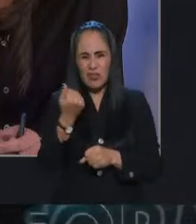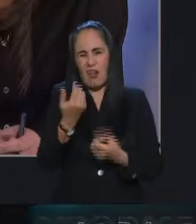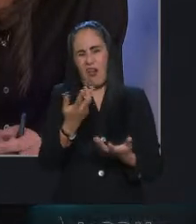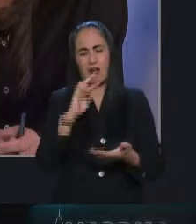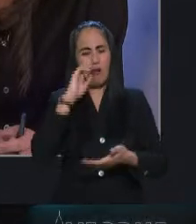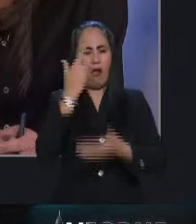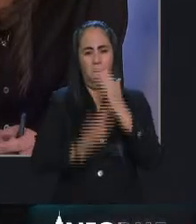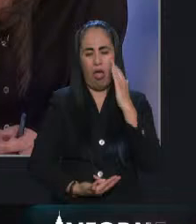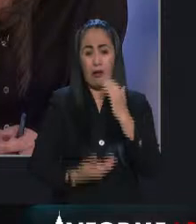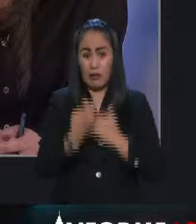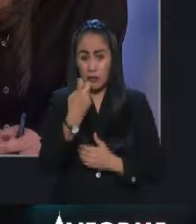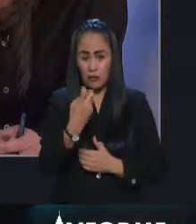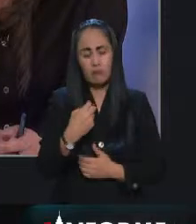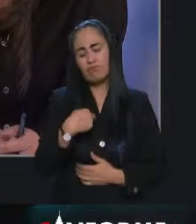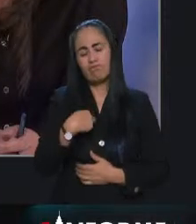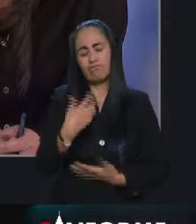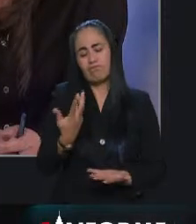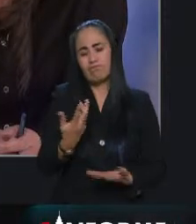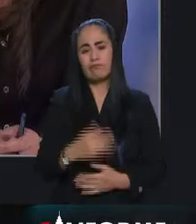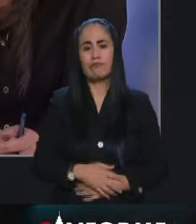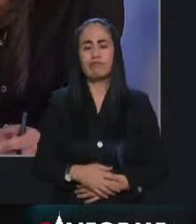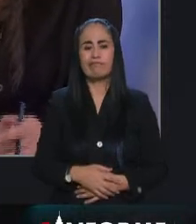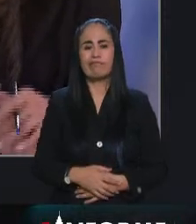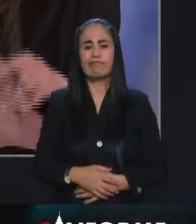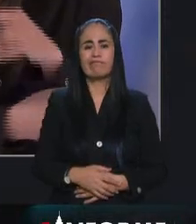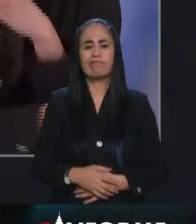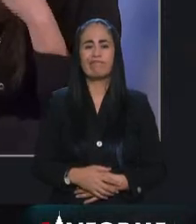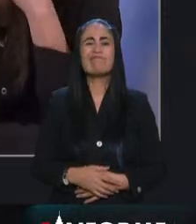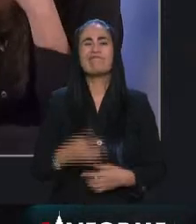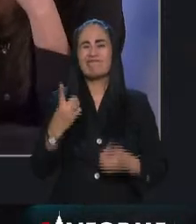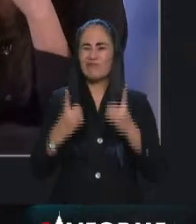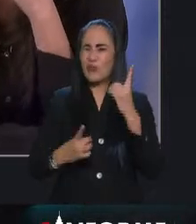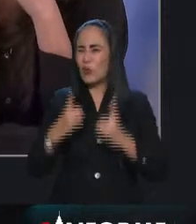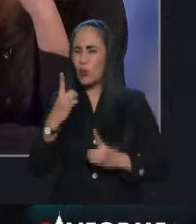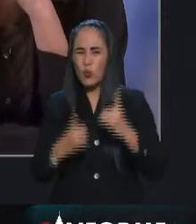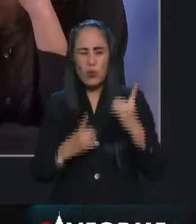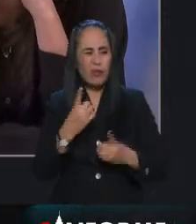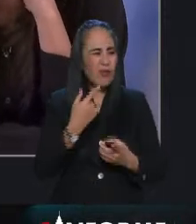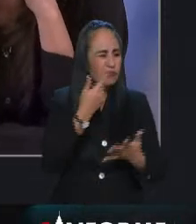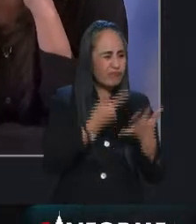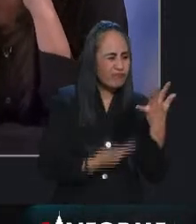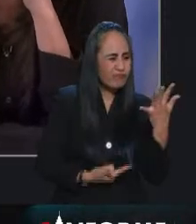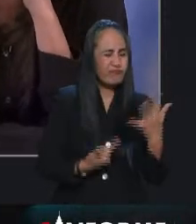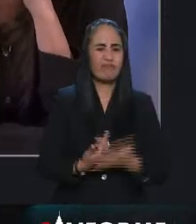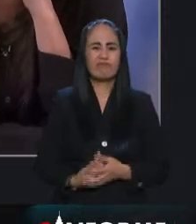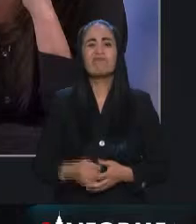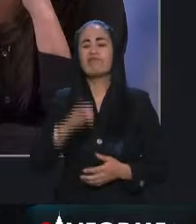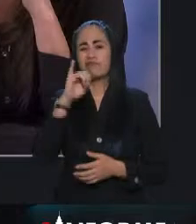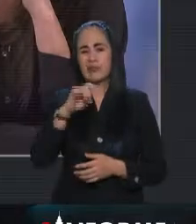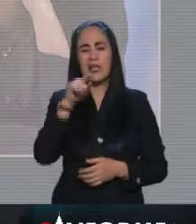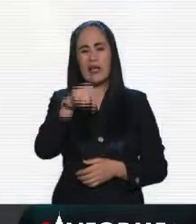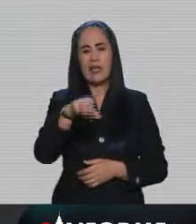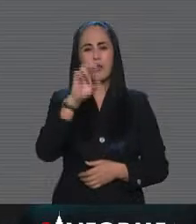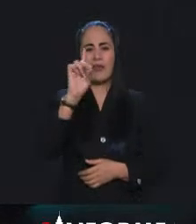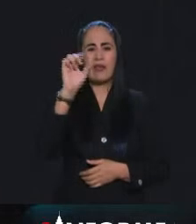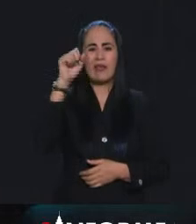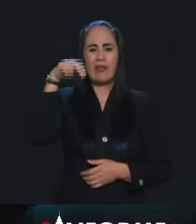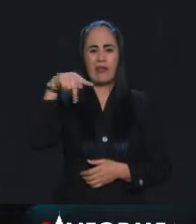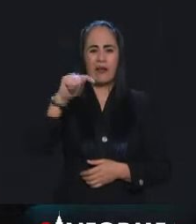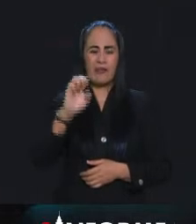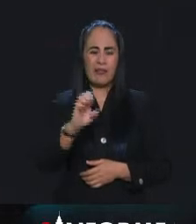hay como que muchas cosas ahí en el aire que están muy raras, pensando sobre todo en la virulencia bastante delgado, que